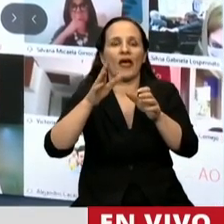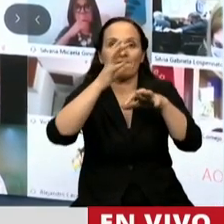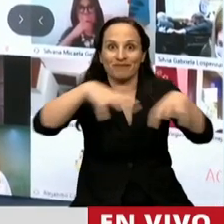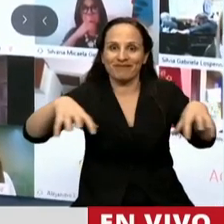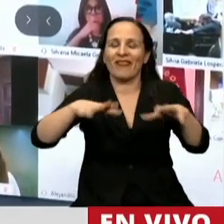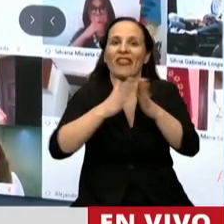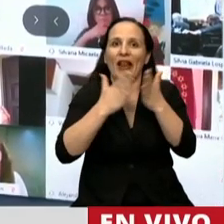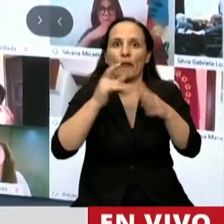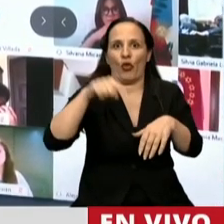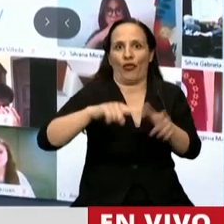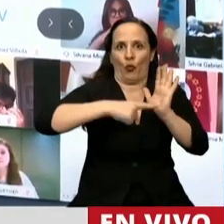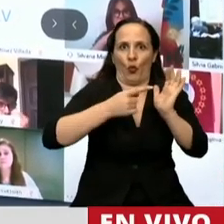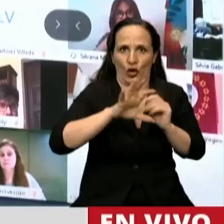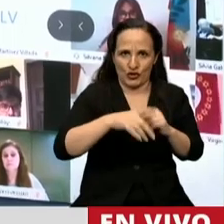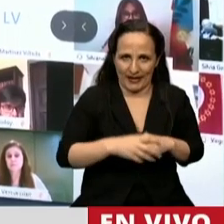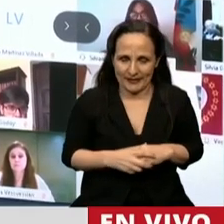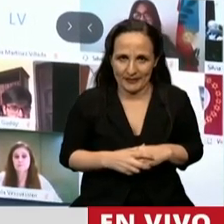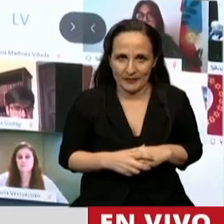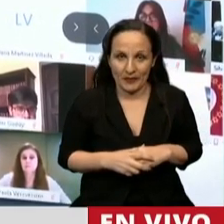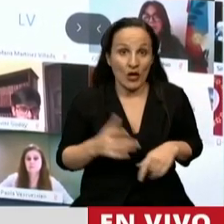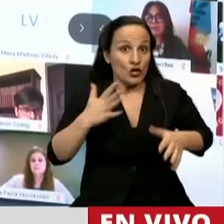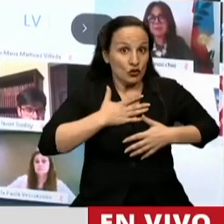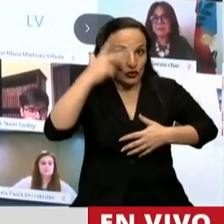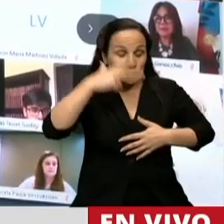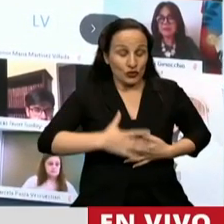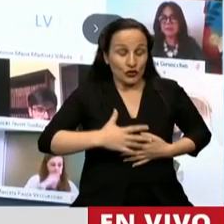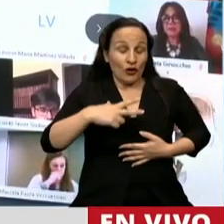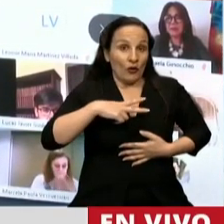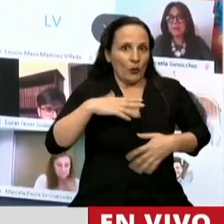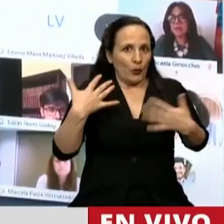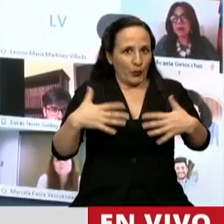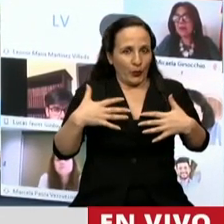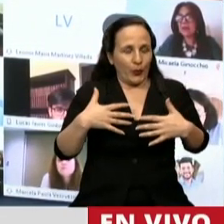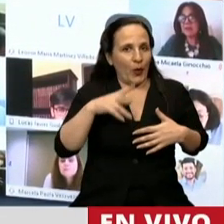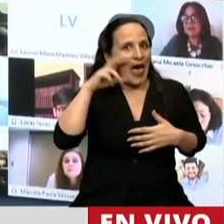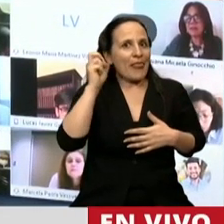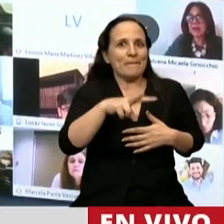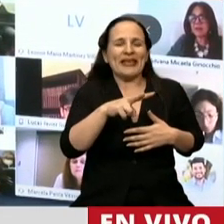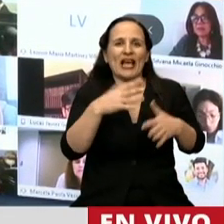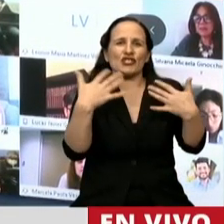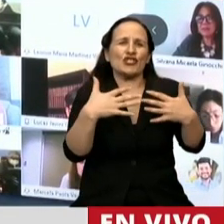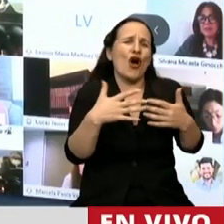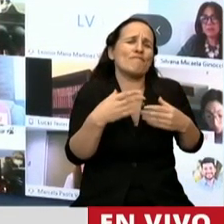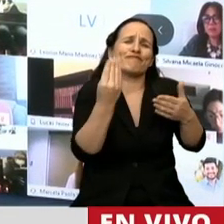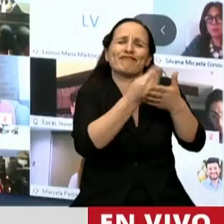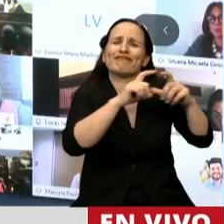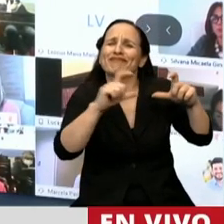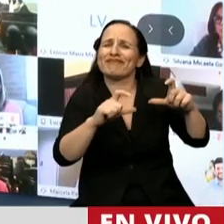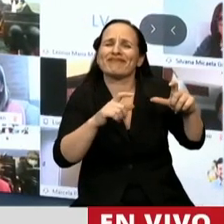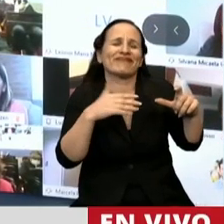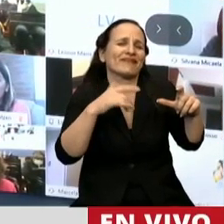Buenos Aires. Desde lo personal siento una gran admiración por la obra de los dibujantes del cómic. Argentina,